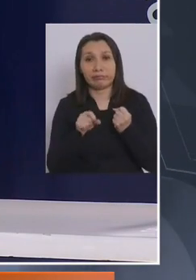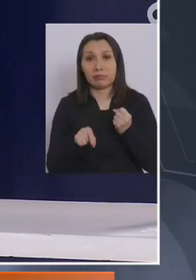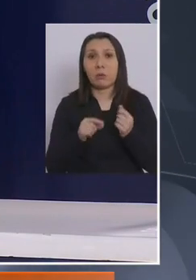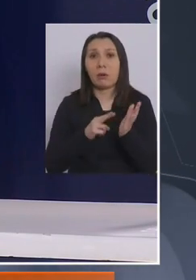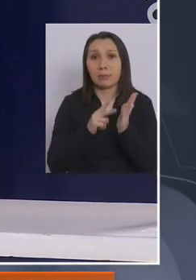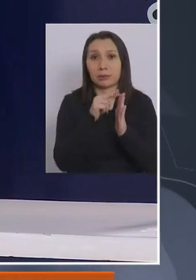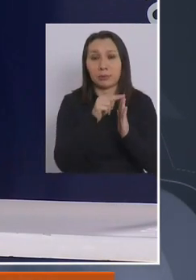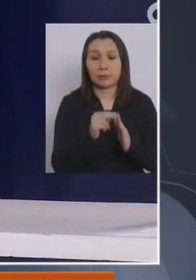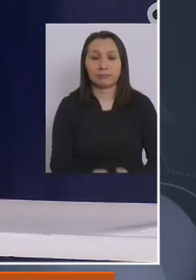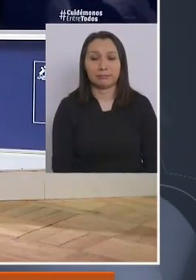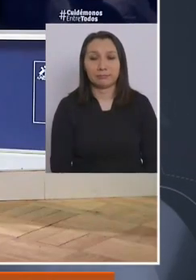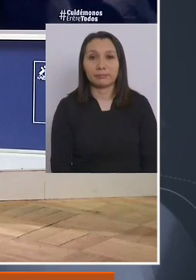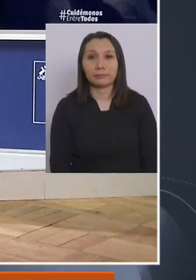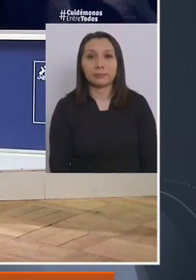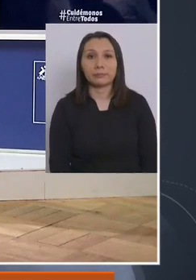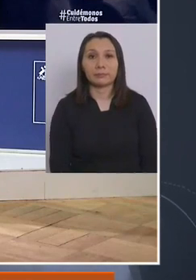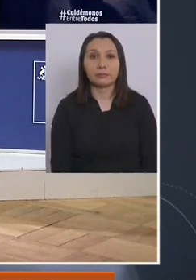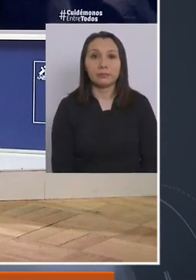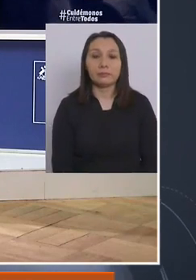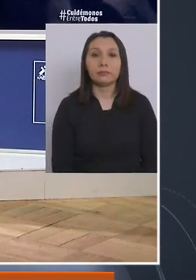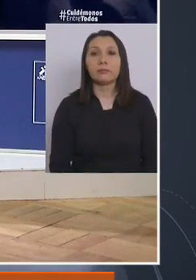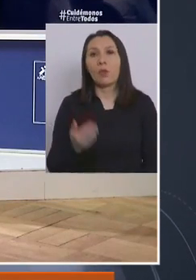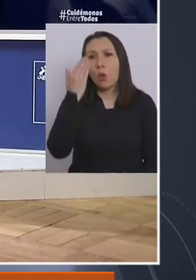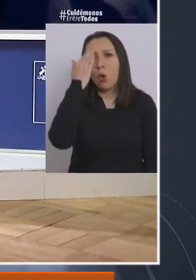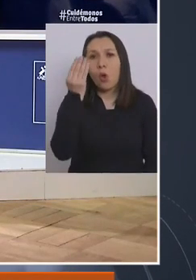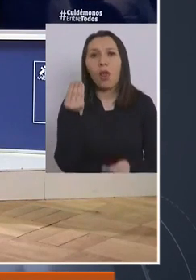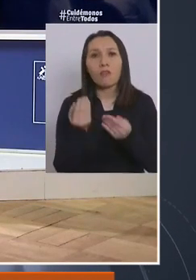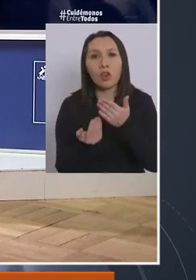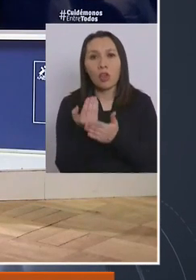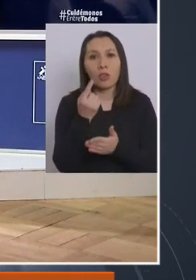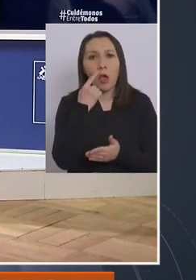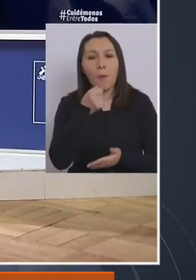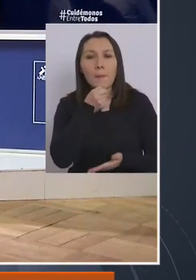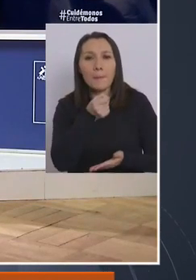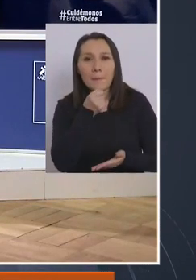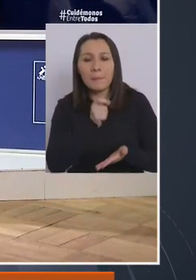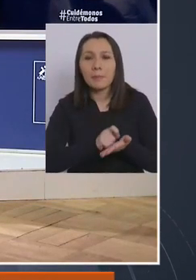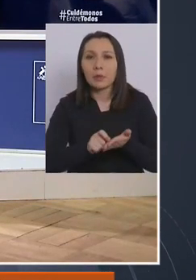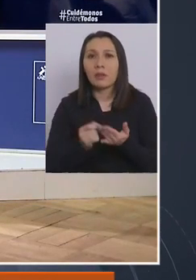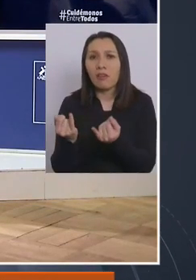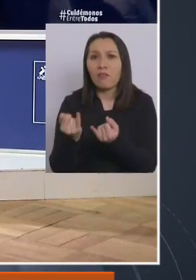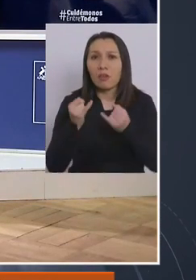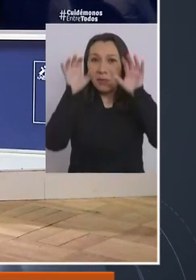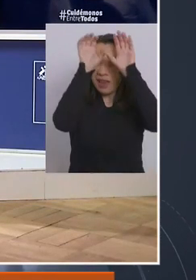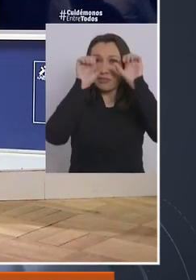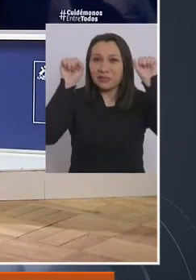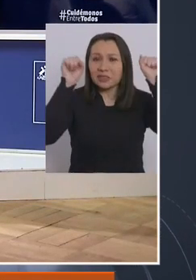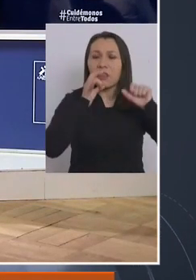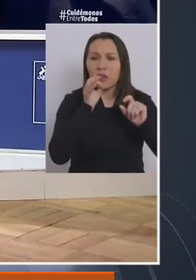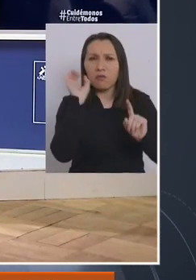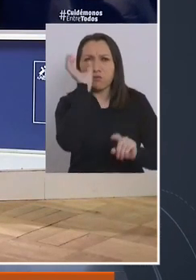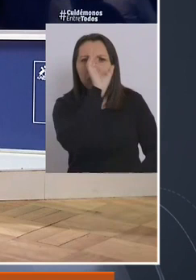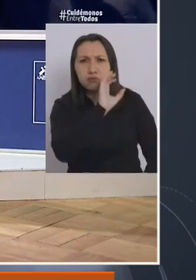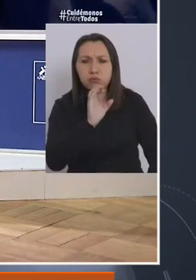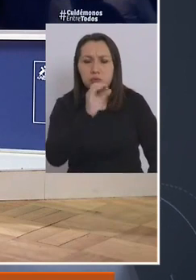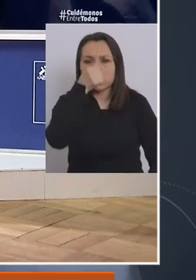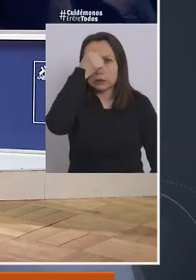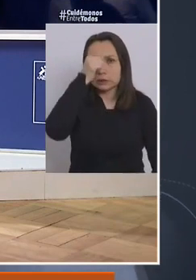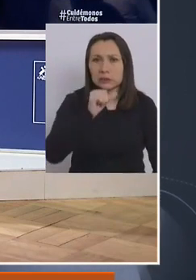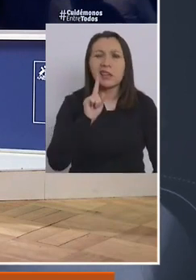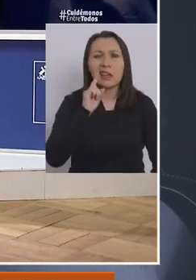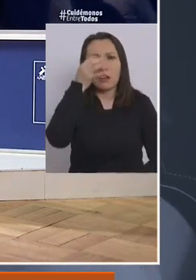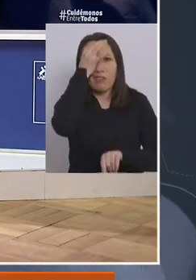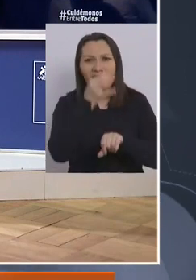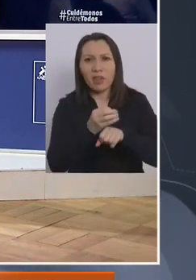del paso a paso. Hola, buenos días. Se ha informado que la Fiscalía estableció que se perseguirá penalmente a los